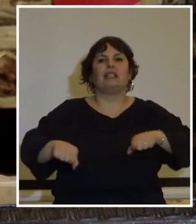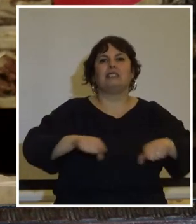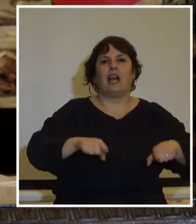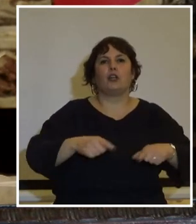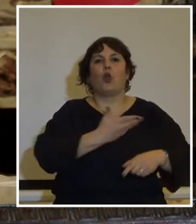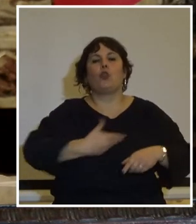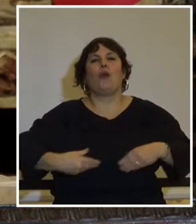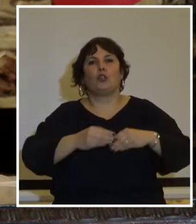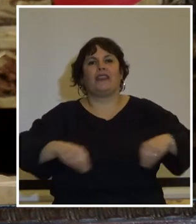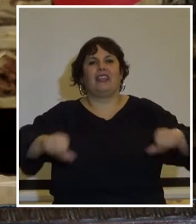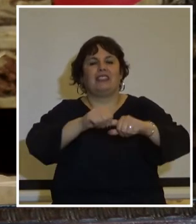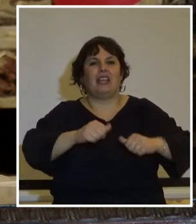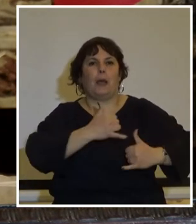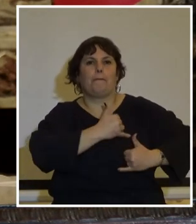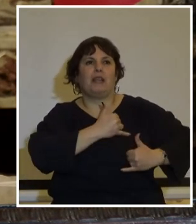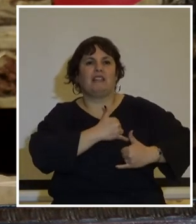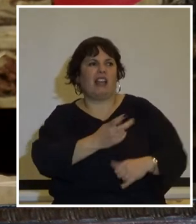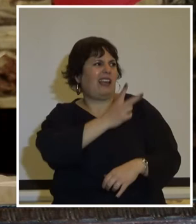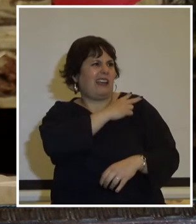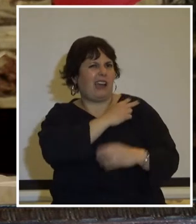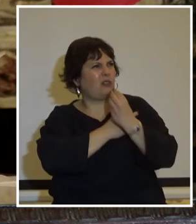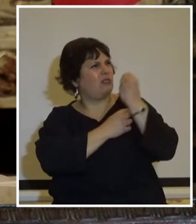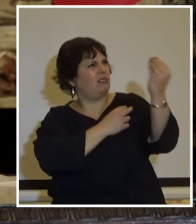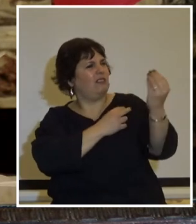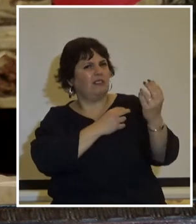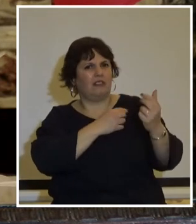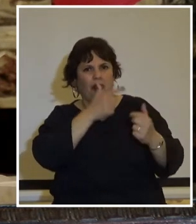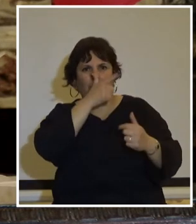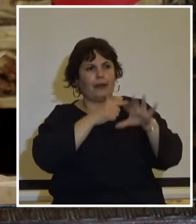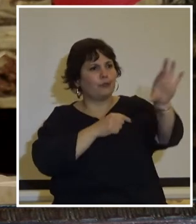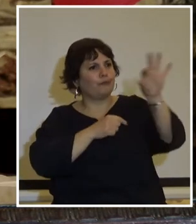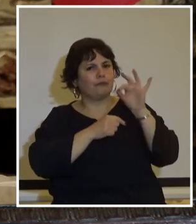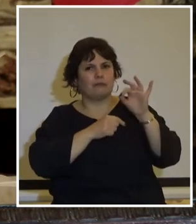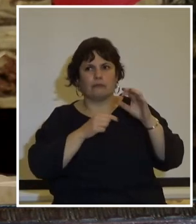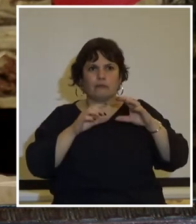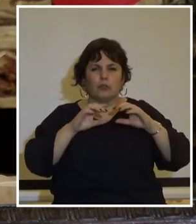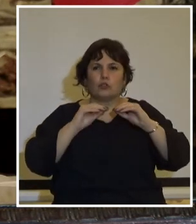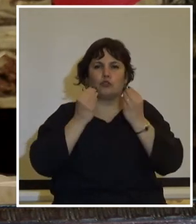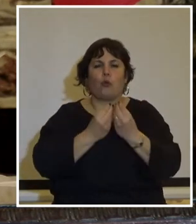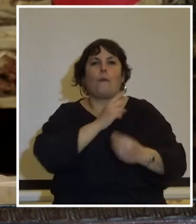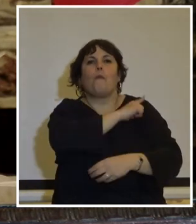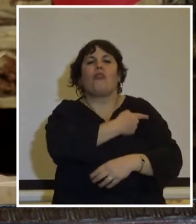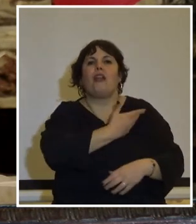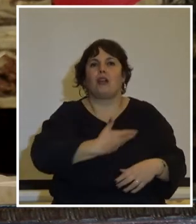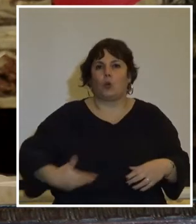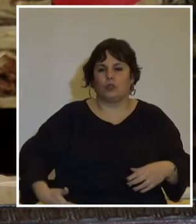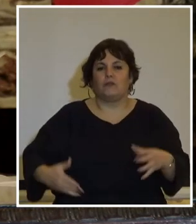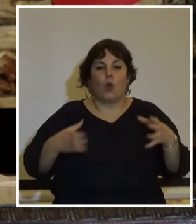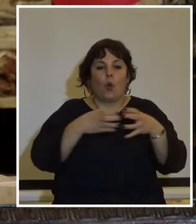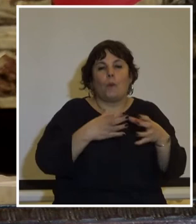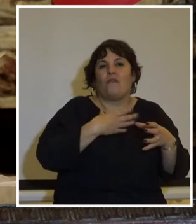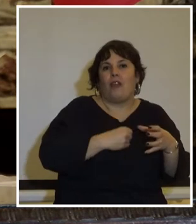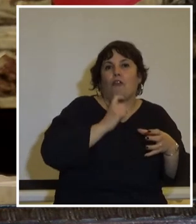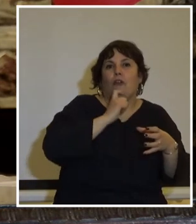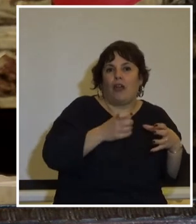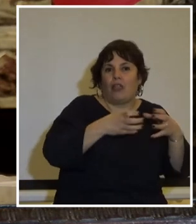terratenientes y militares ocupan cargos electos y de designación directa de todo el poder ejecutivo la coalición de gobierno